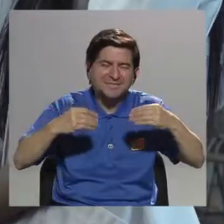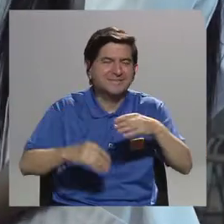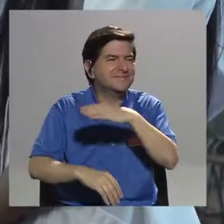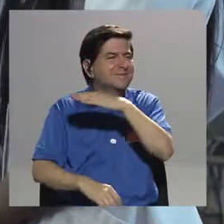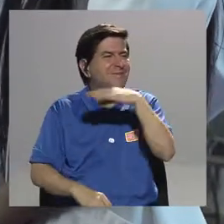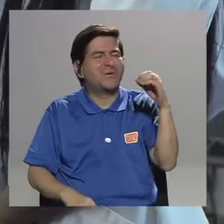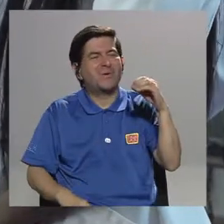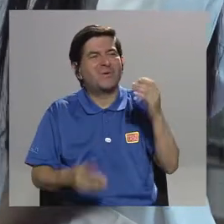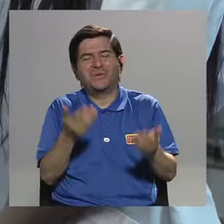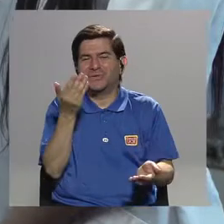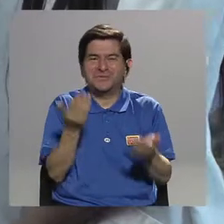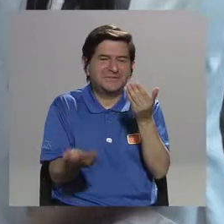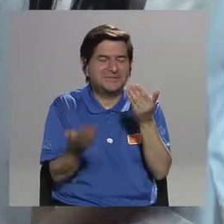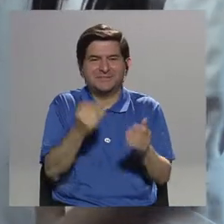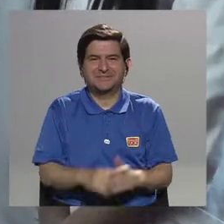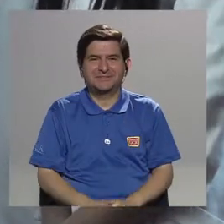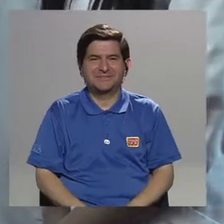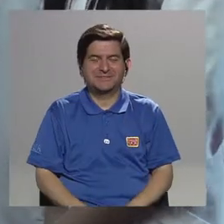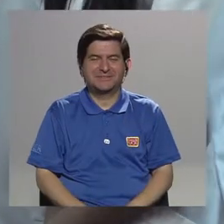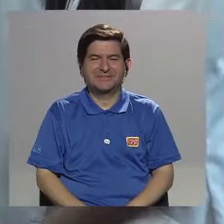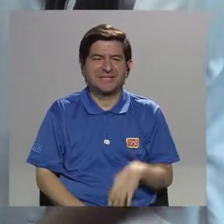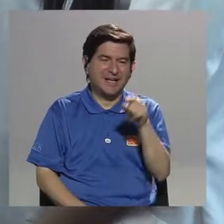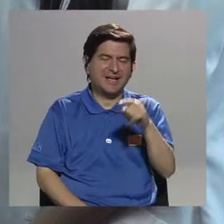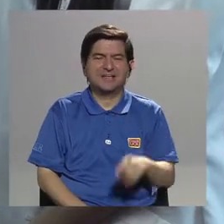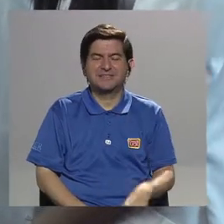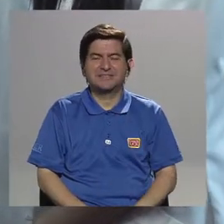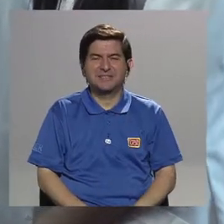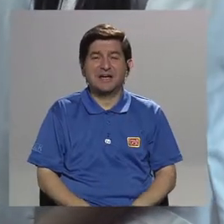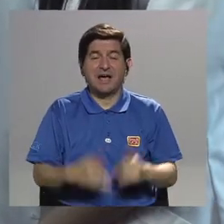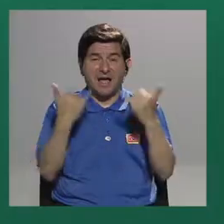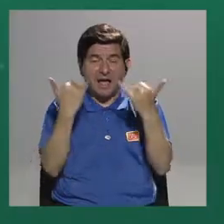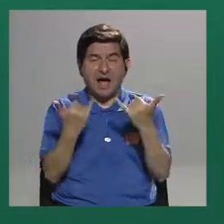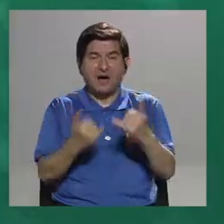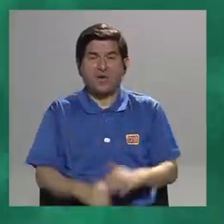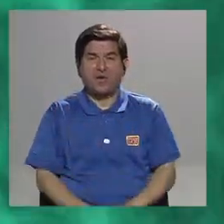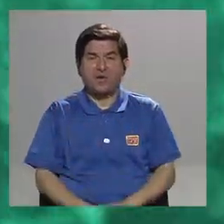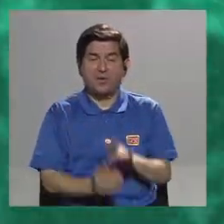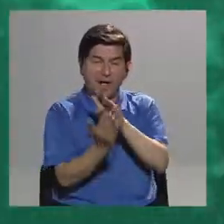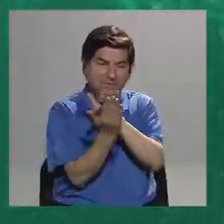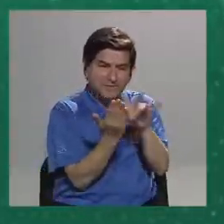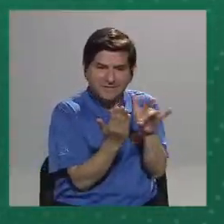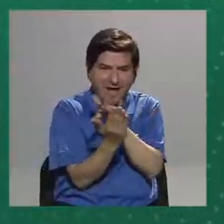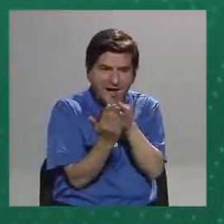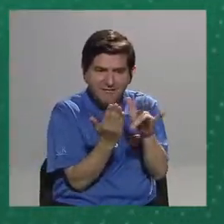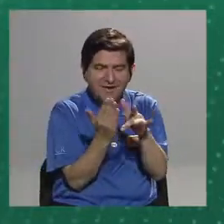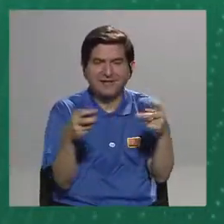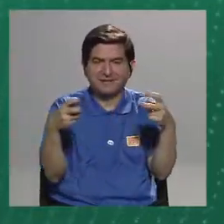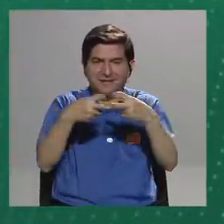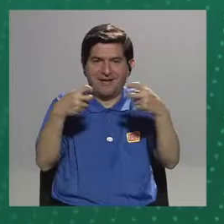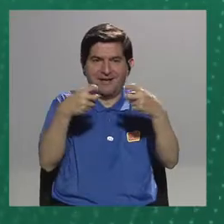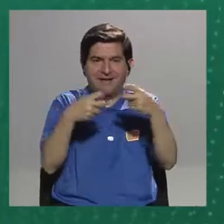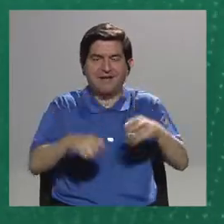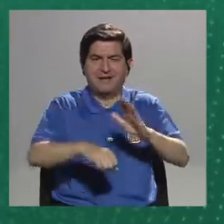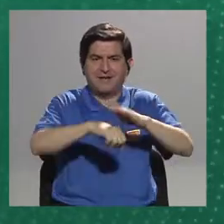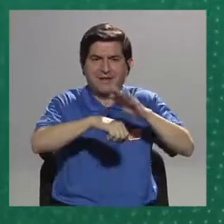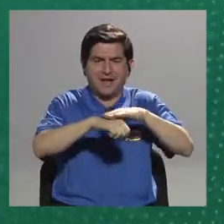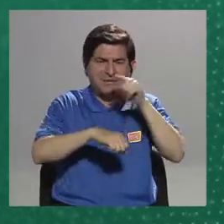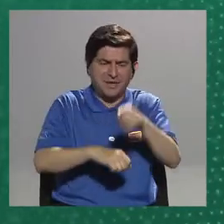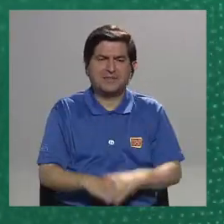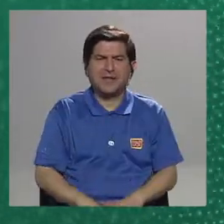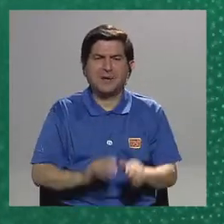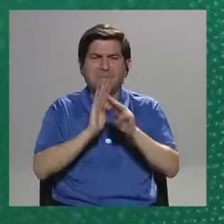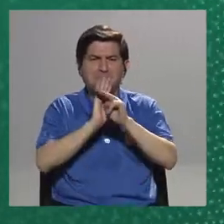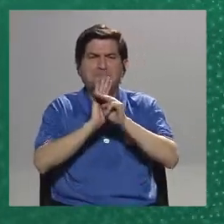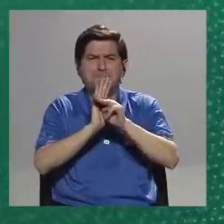que sean modelos plásticos, por más que sean tabletas electrónicas que te sacan los modelos de manera virtual, ¿verdad?